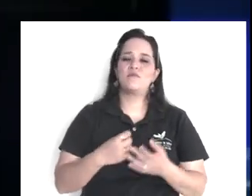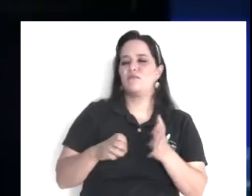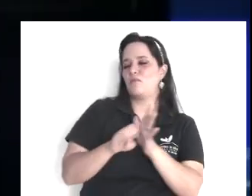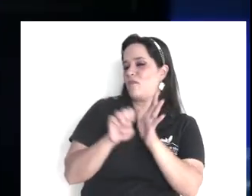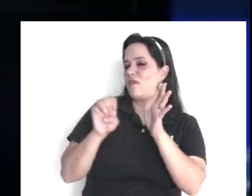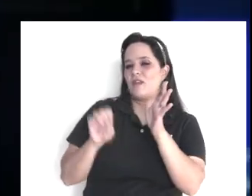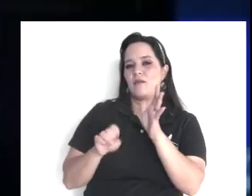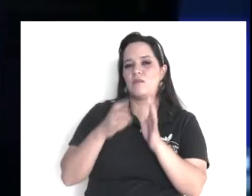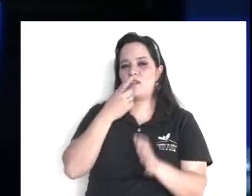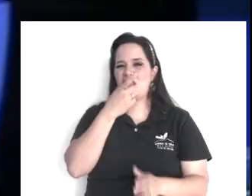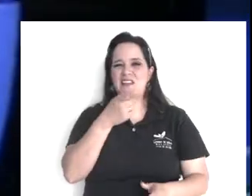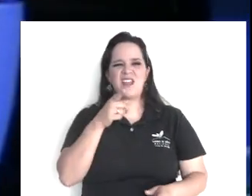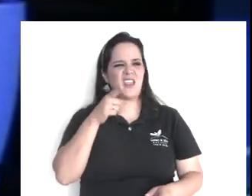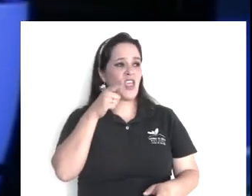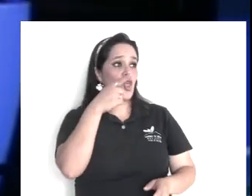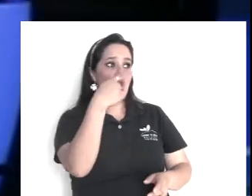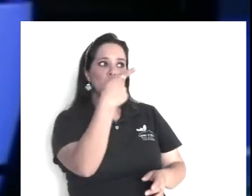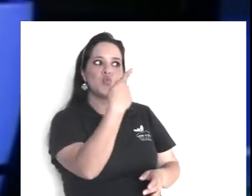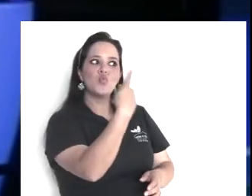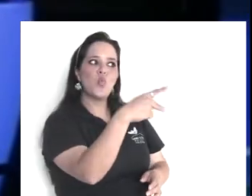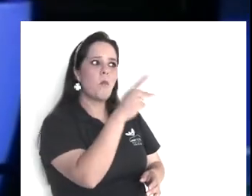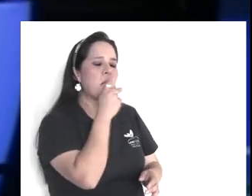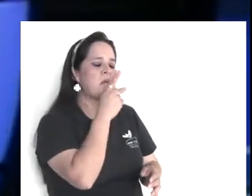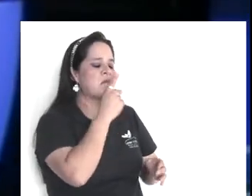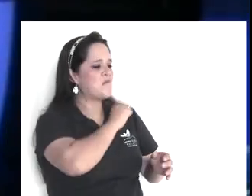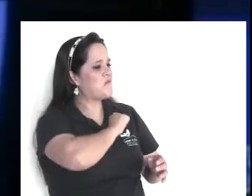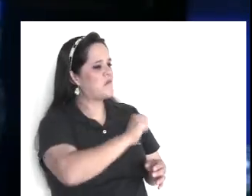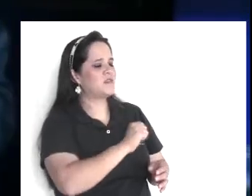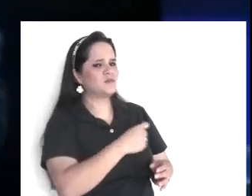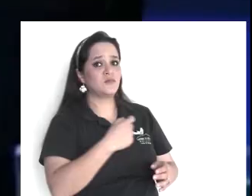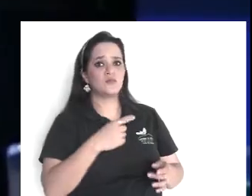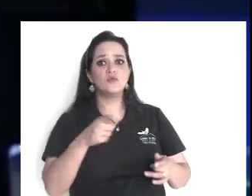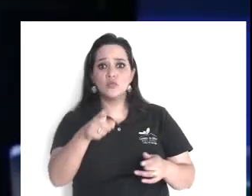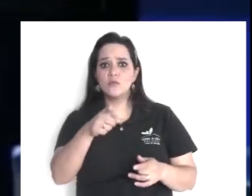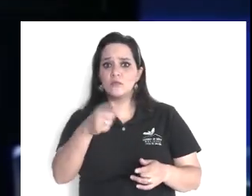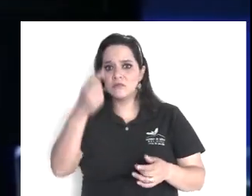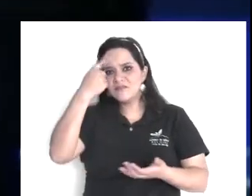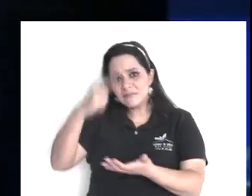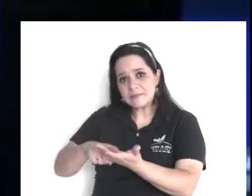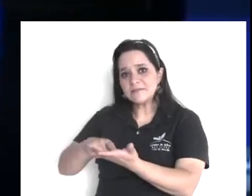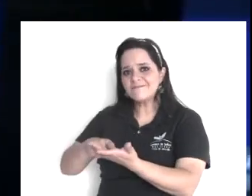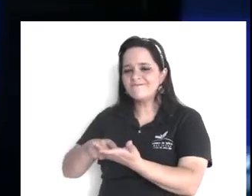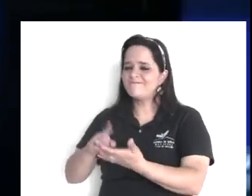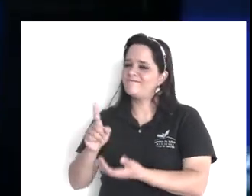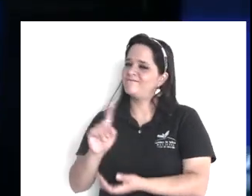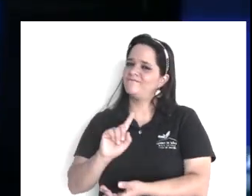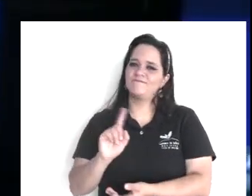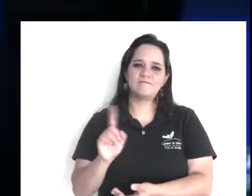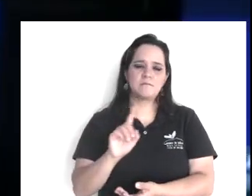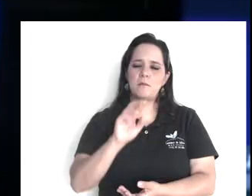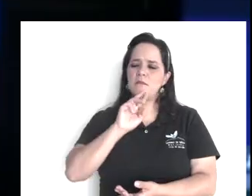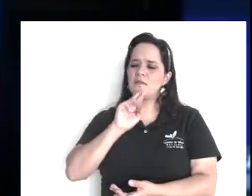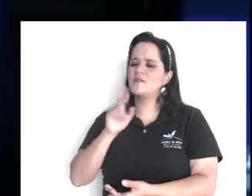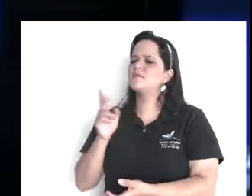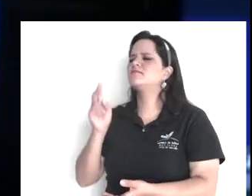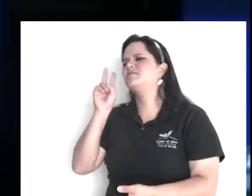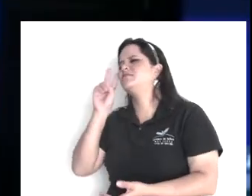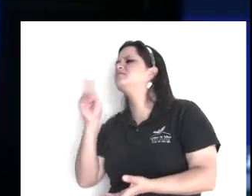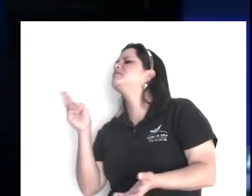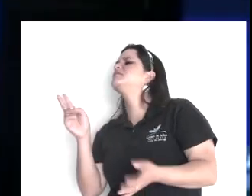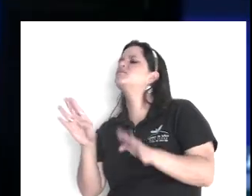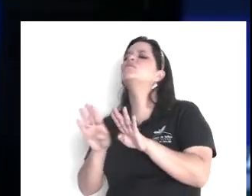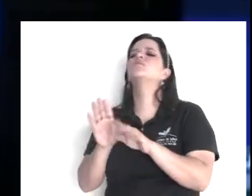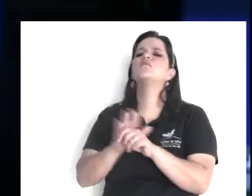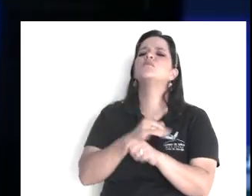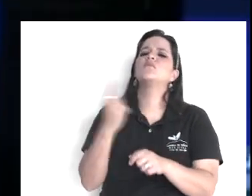papá? ¿qué tienes que hacer? ¿creerlo? por favor, no creas todo, lo que se dice, a las primeras de cambio,